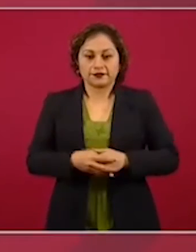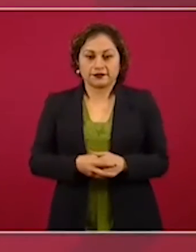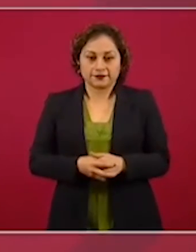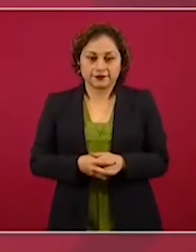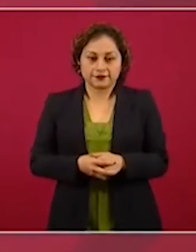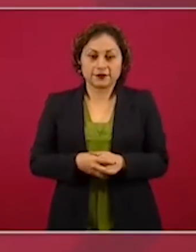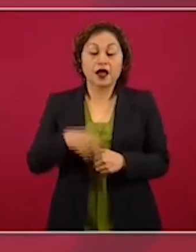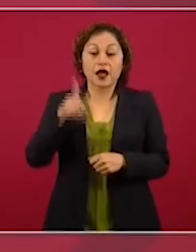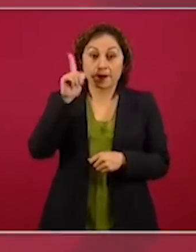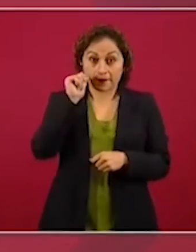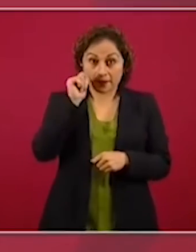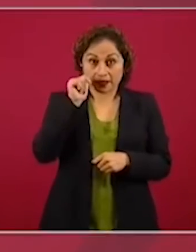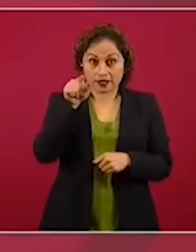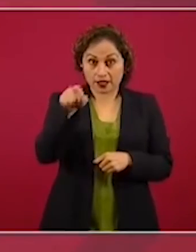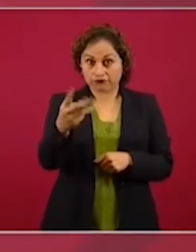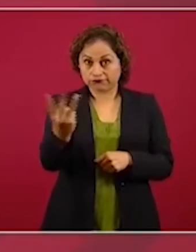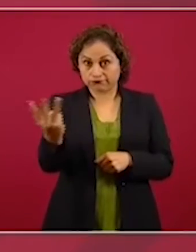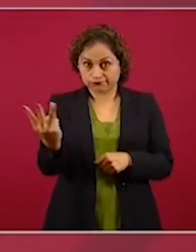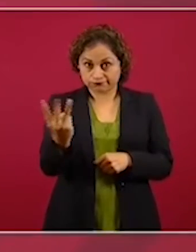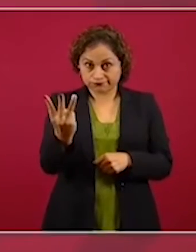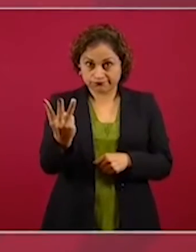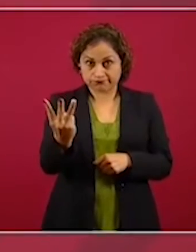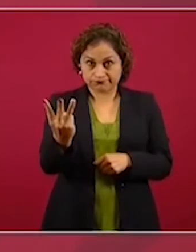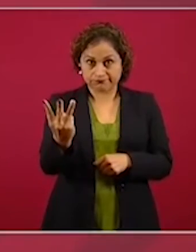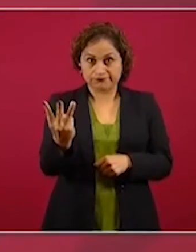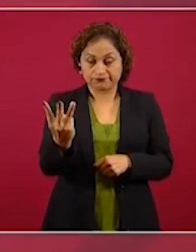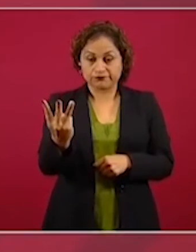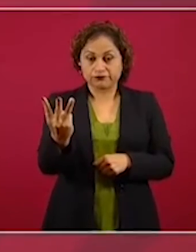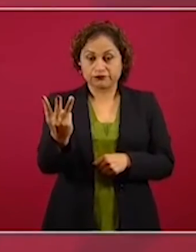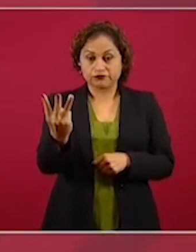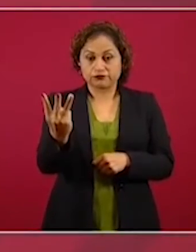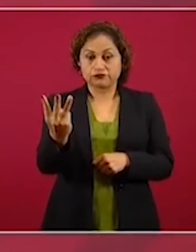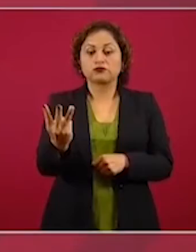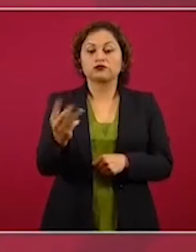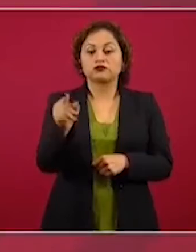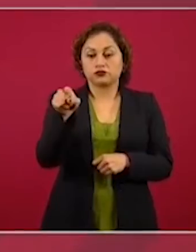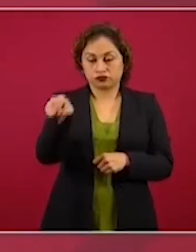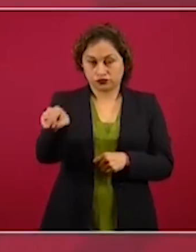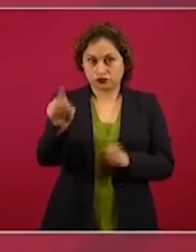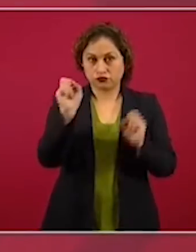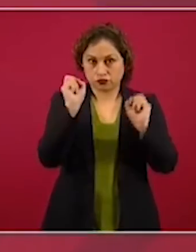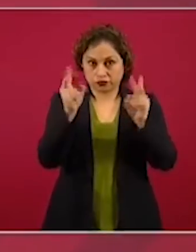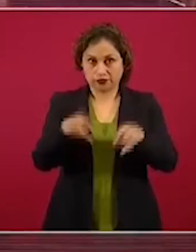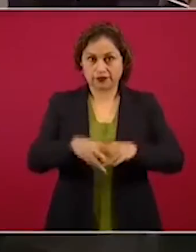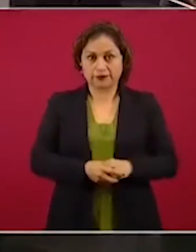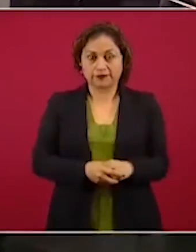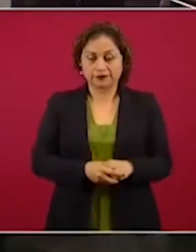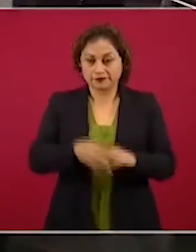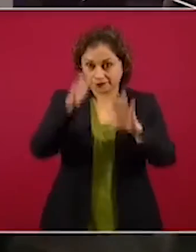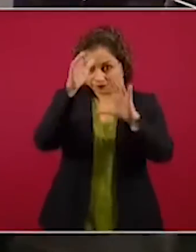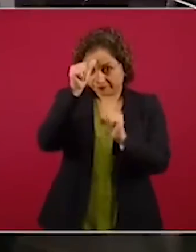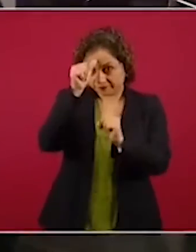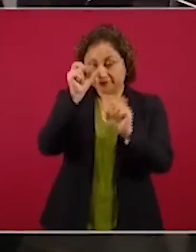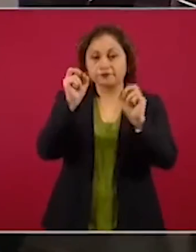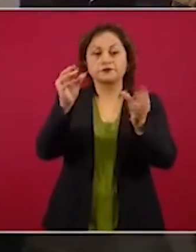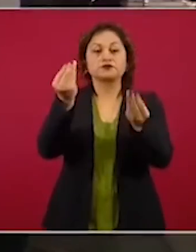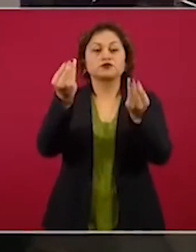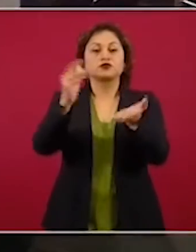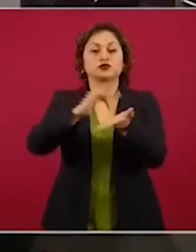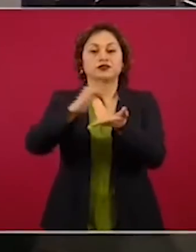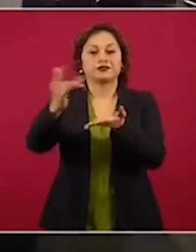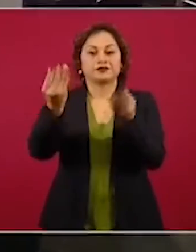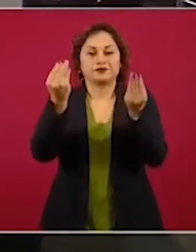Para mañana, ustedes tres. Sí. ¿Tú? ¿De acuerdo? Muy bien. Muchas gracias.